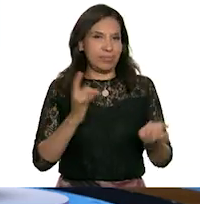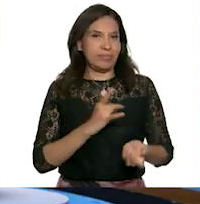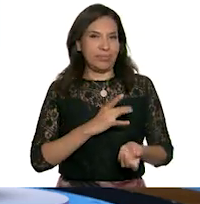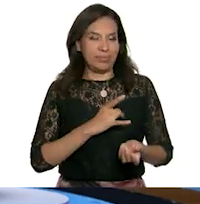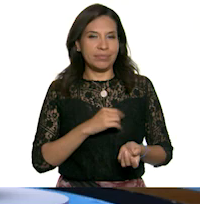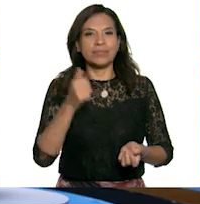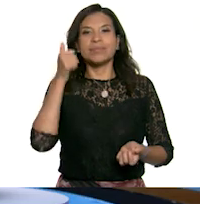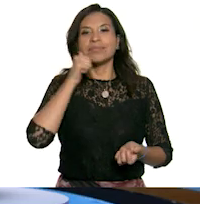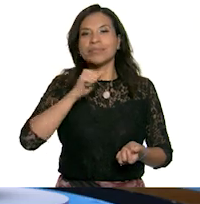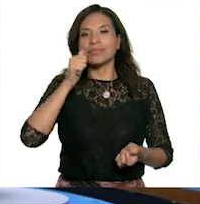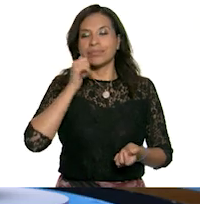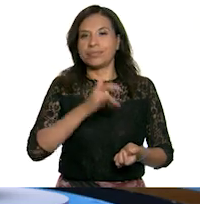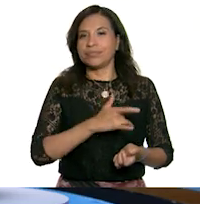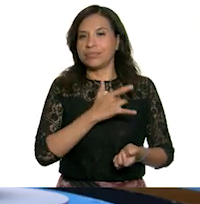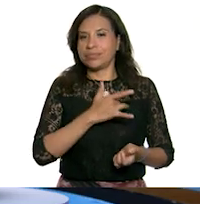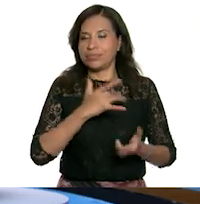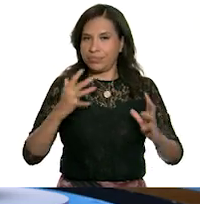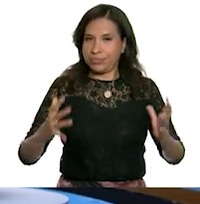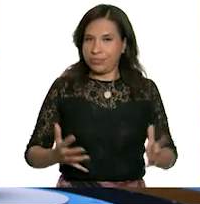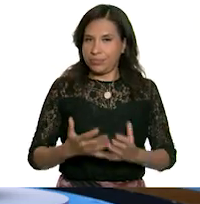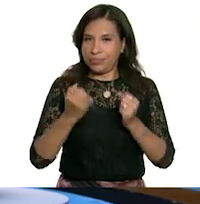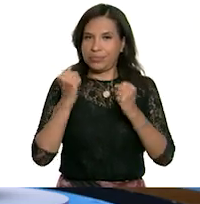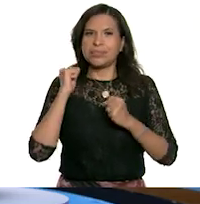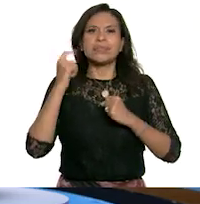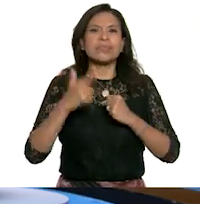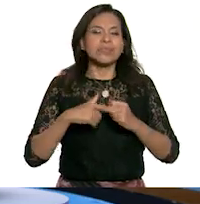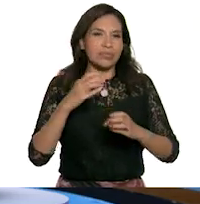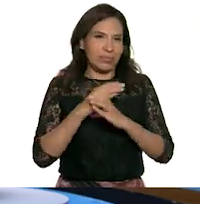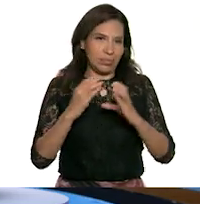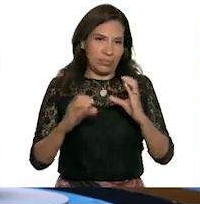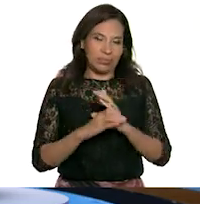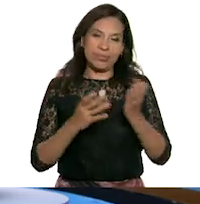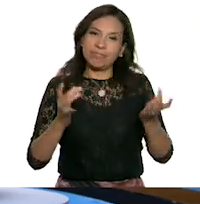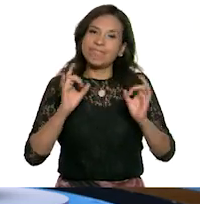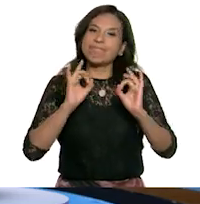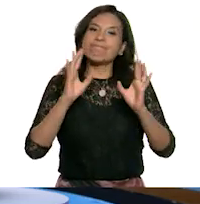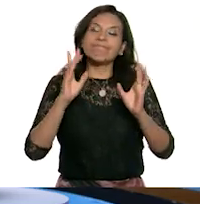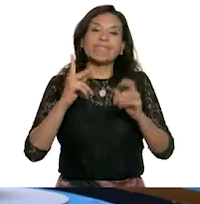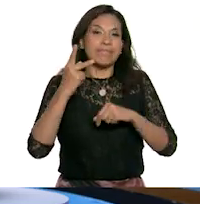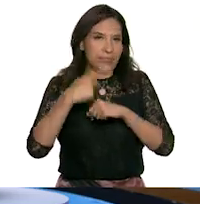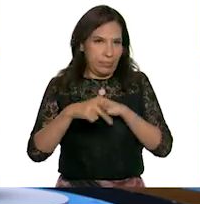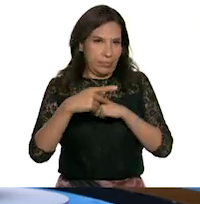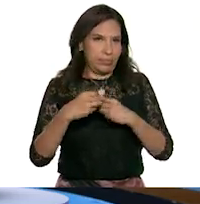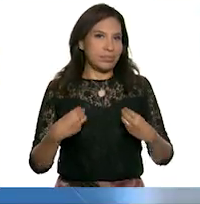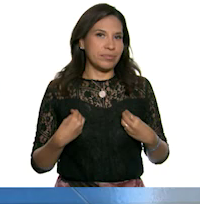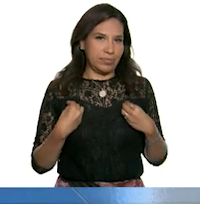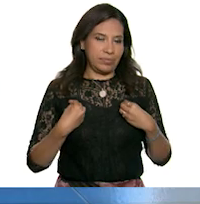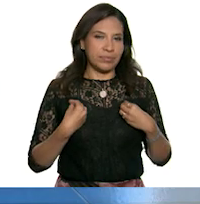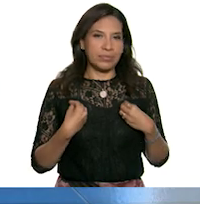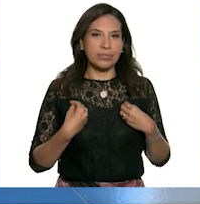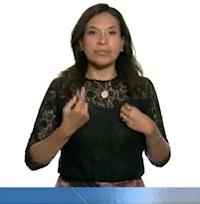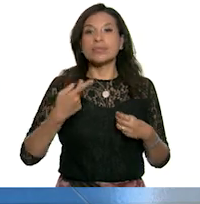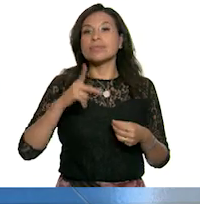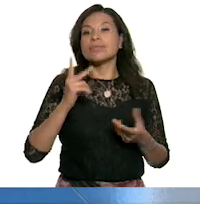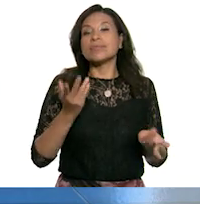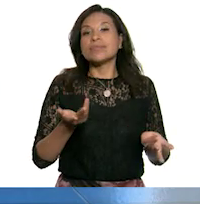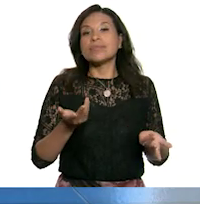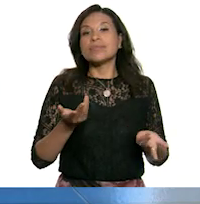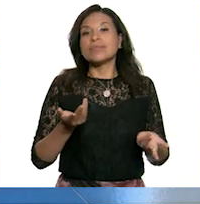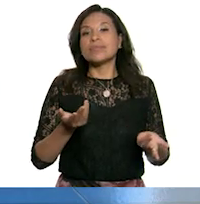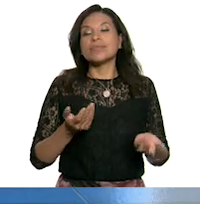siempre nos mantendrá a salvo de cualquier situación que ponga en riesgo nuestra vida. Pero bueno